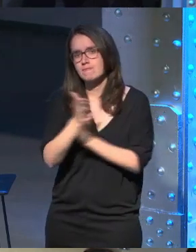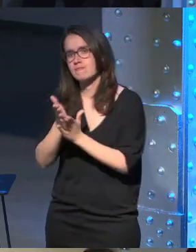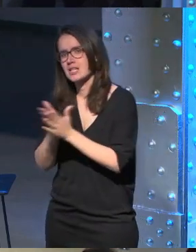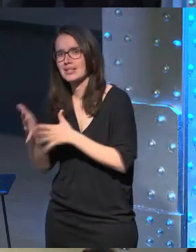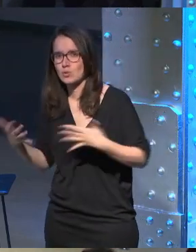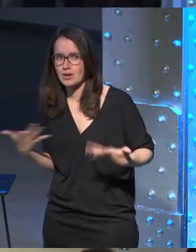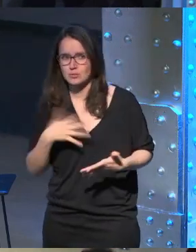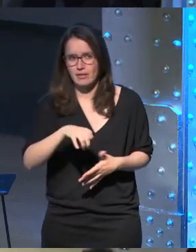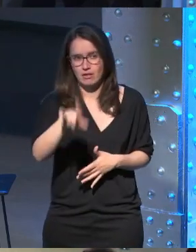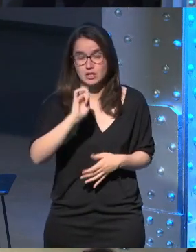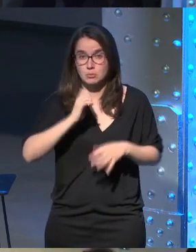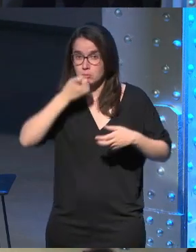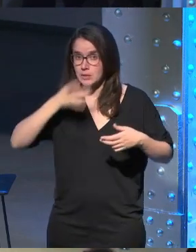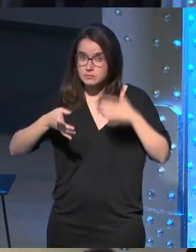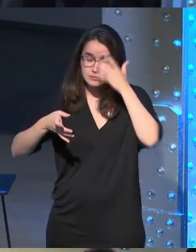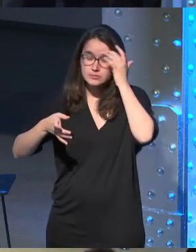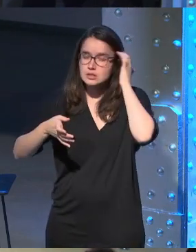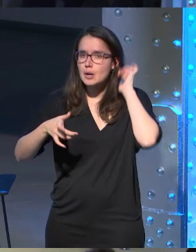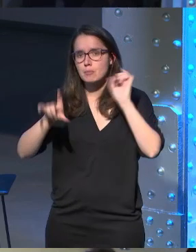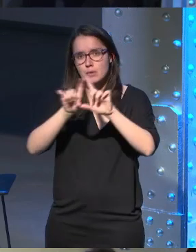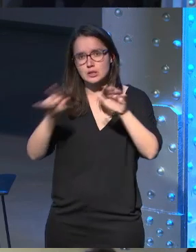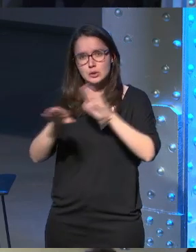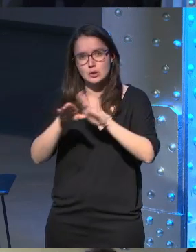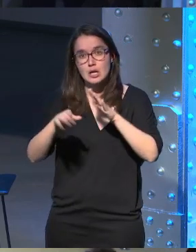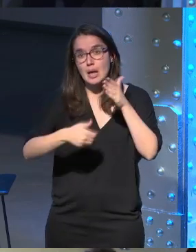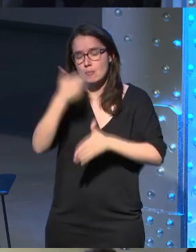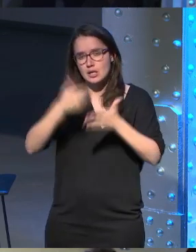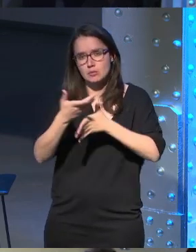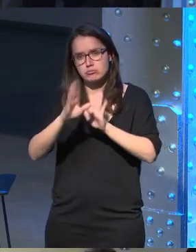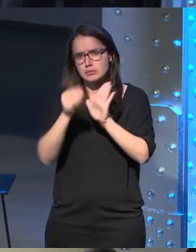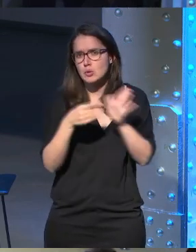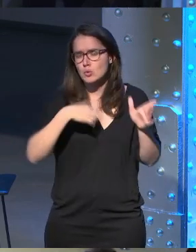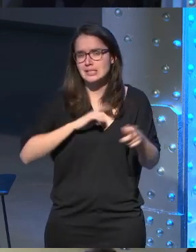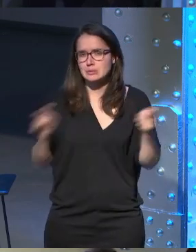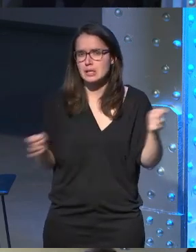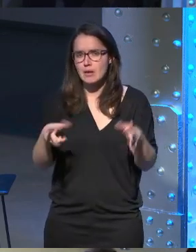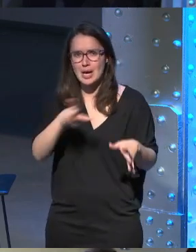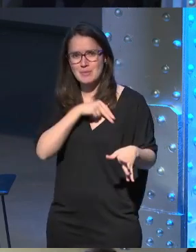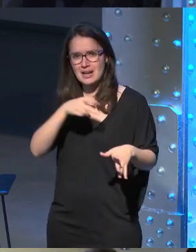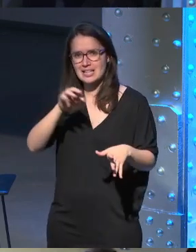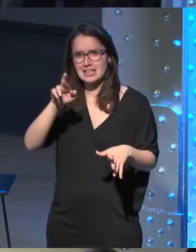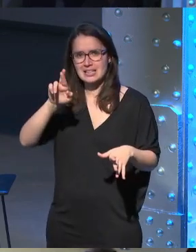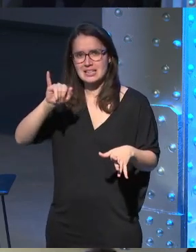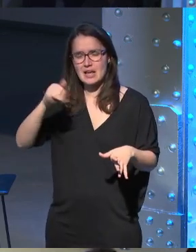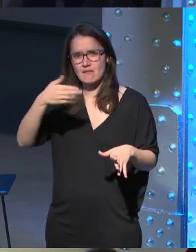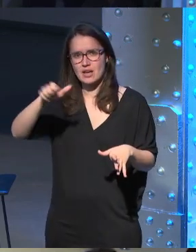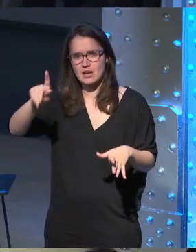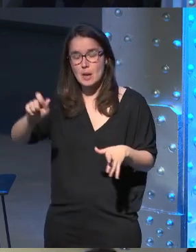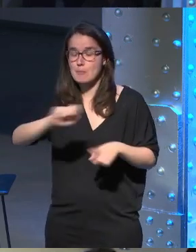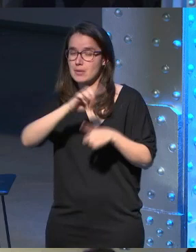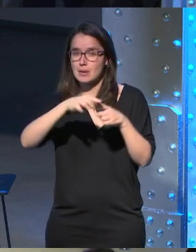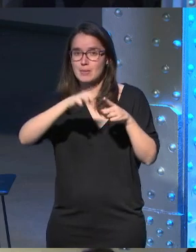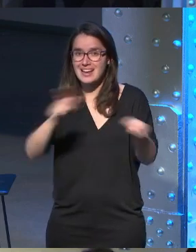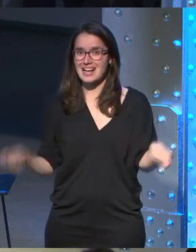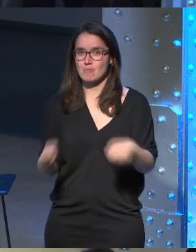querías ver y bueno la prensa seguía haciéndose eco de nuestras experiencias nos premiaron en Traibeca como primera